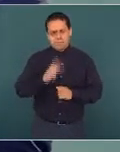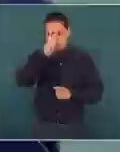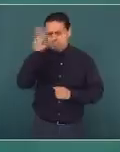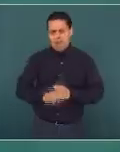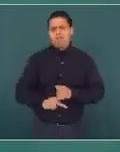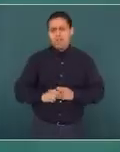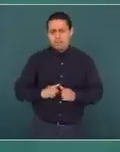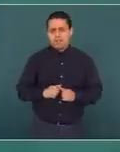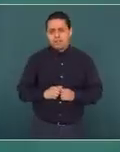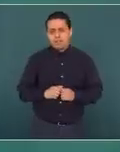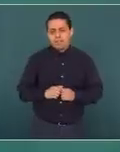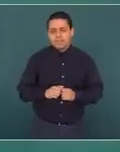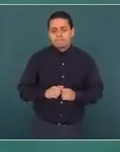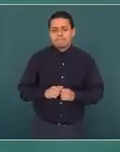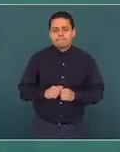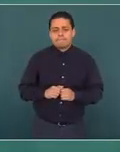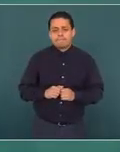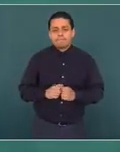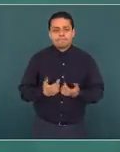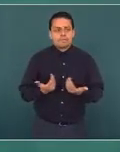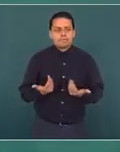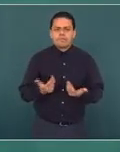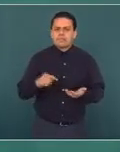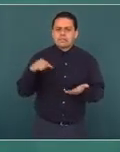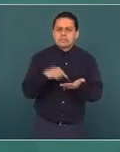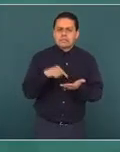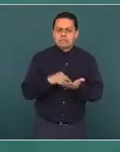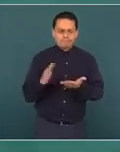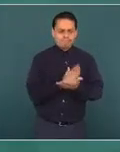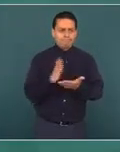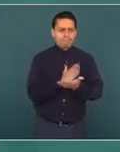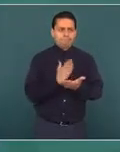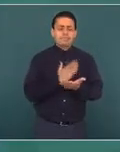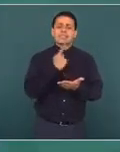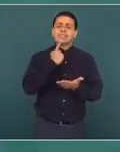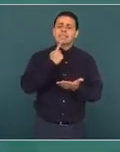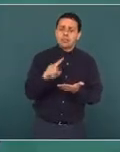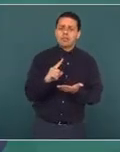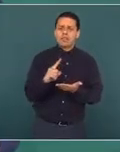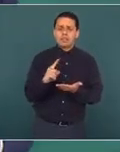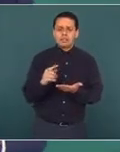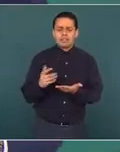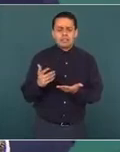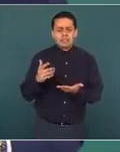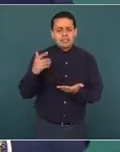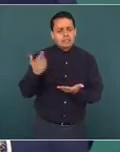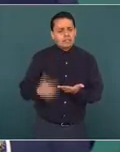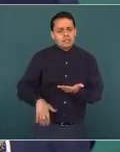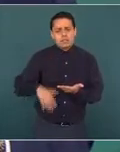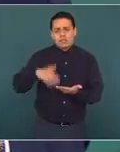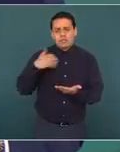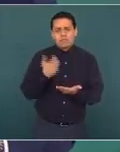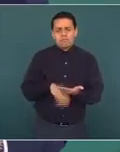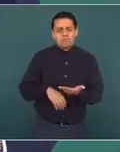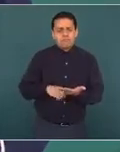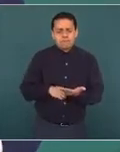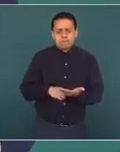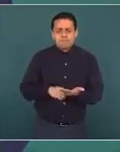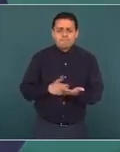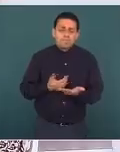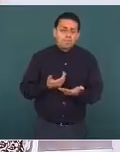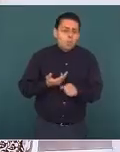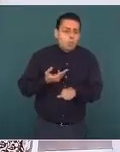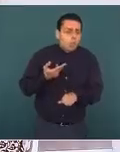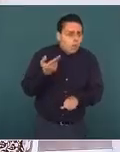Es una denuncia muy